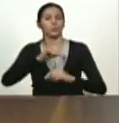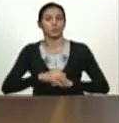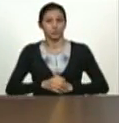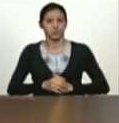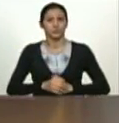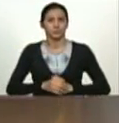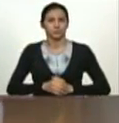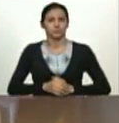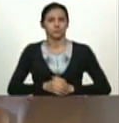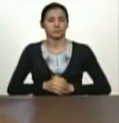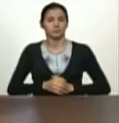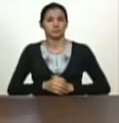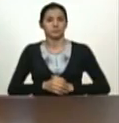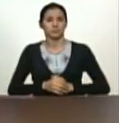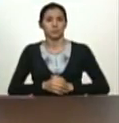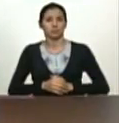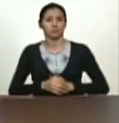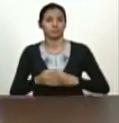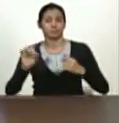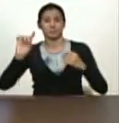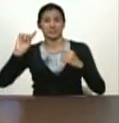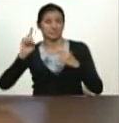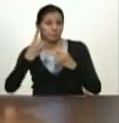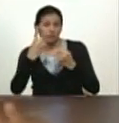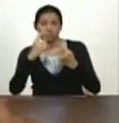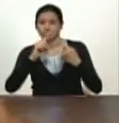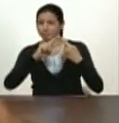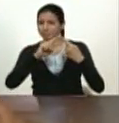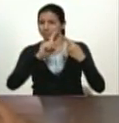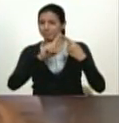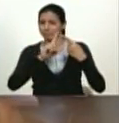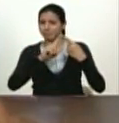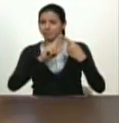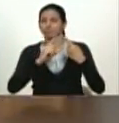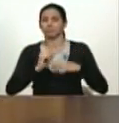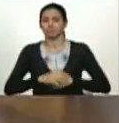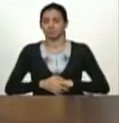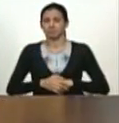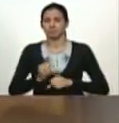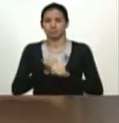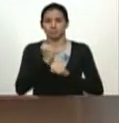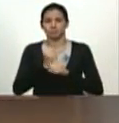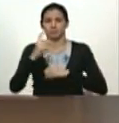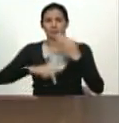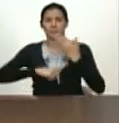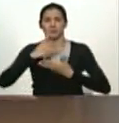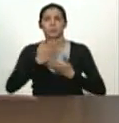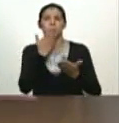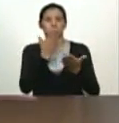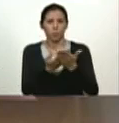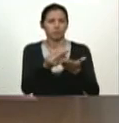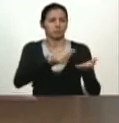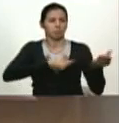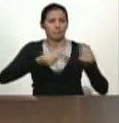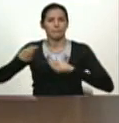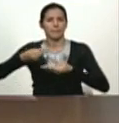Es una línea de primer orden. hemos trabajado en estos planes recogiendo las propuestas,